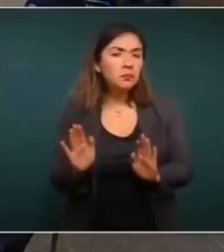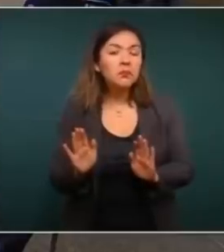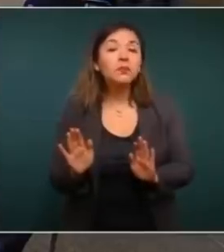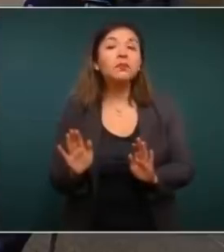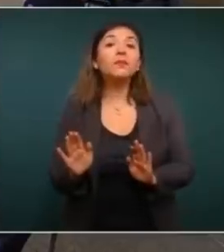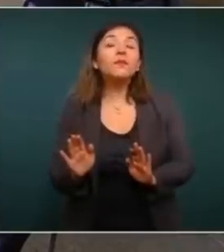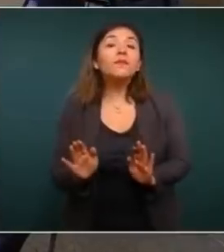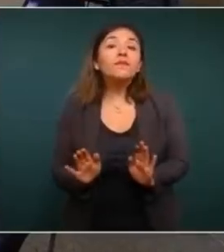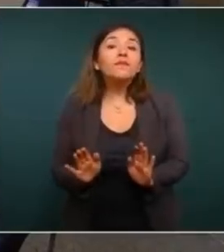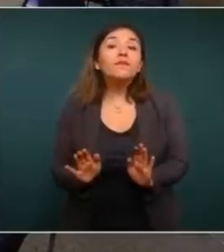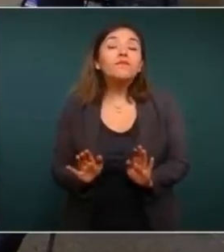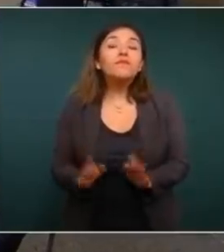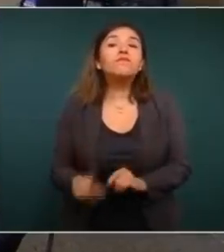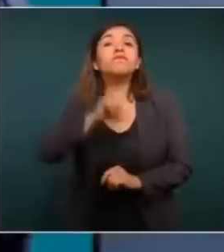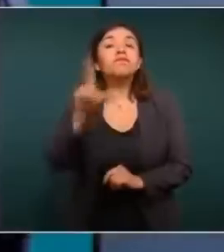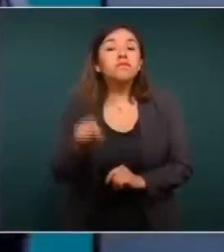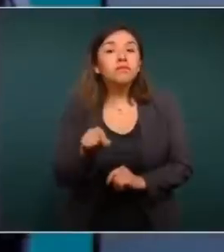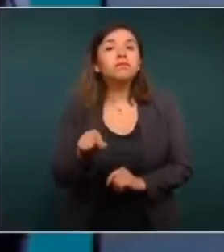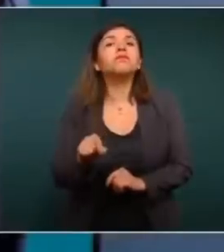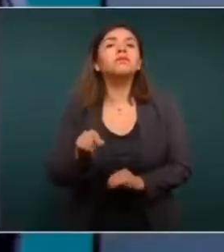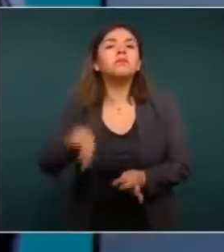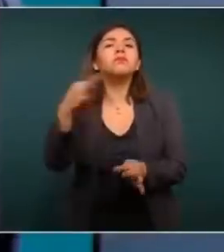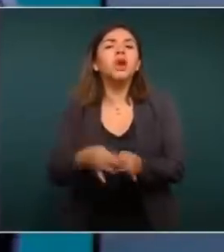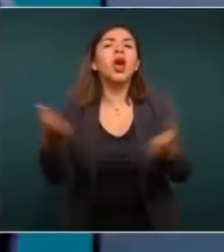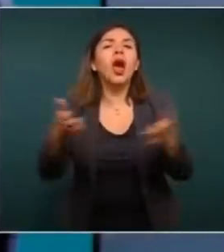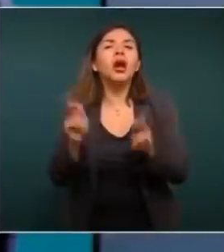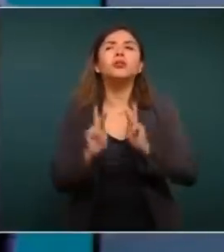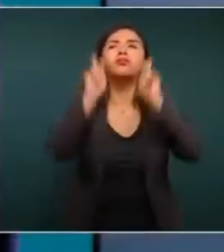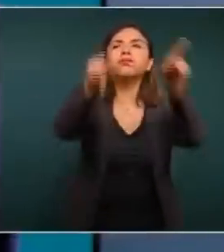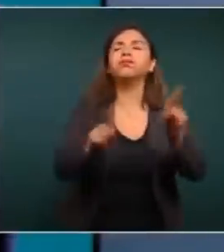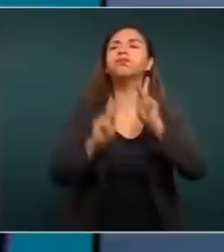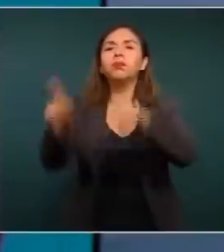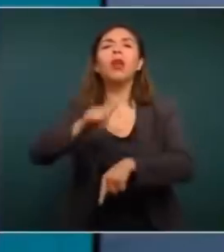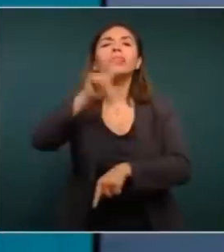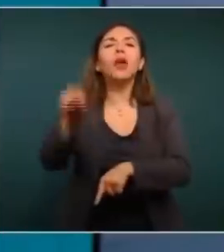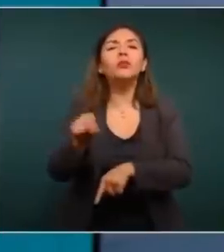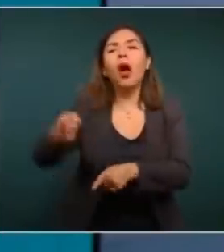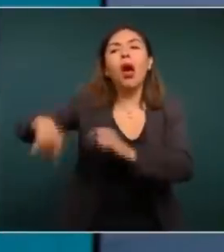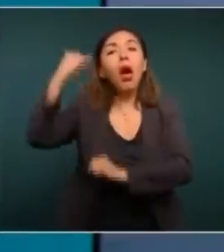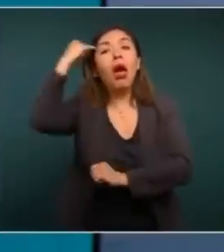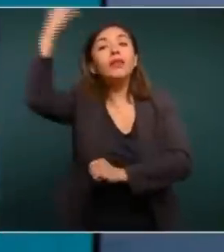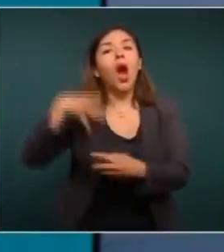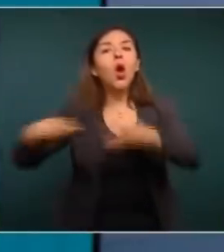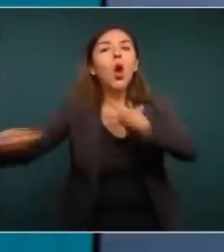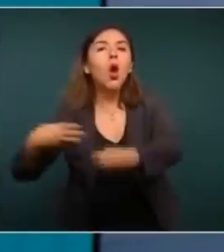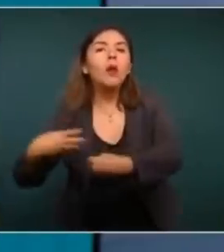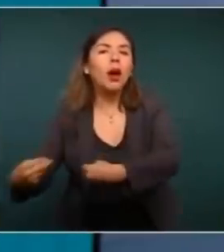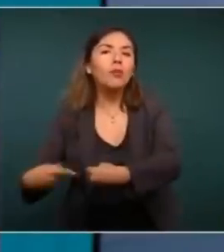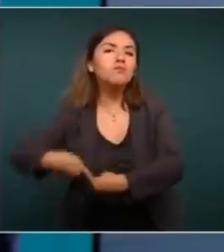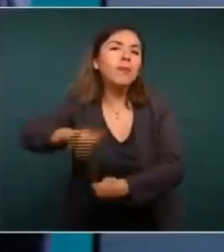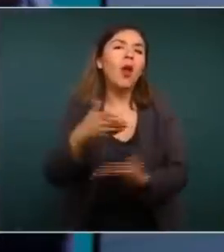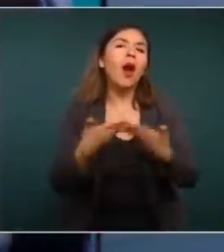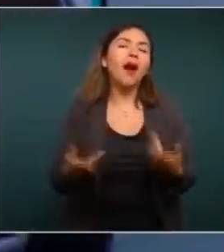se hicieron los segundos pisos, ya luego nos copiaron, pero ya no es igual,